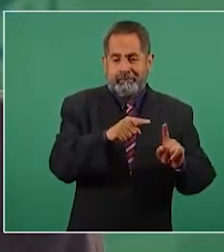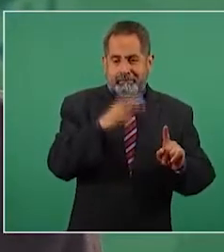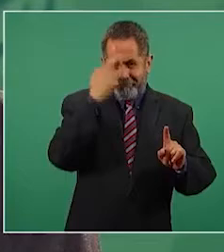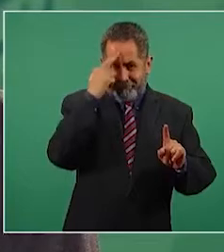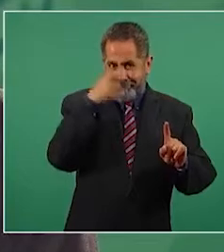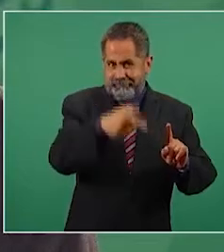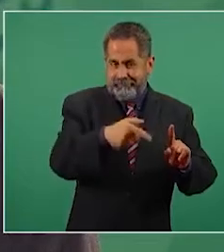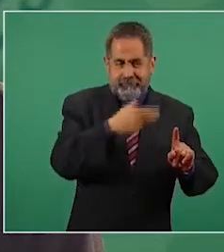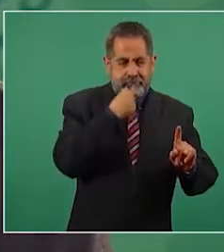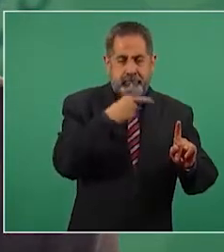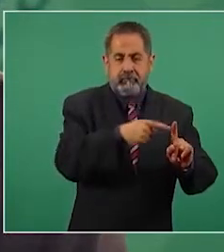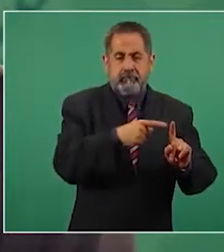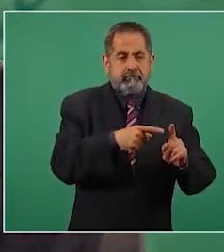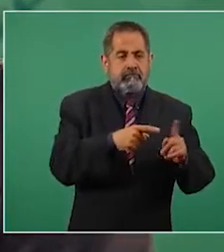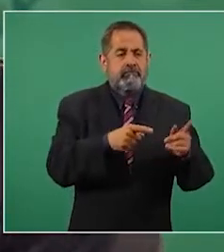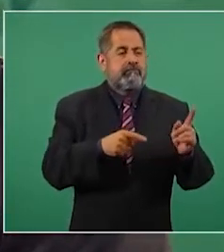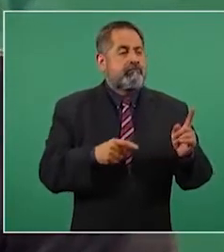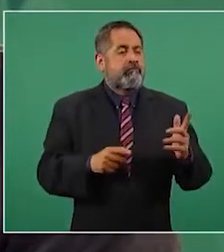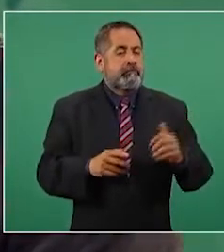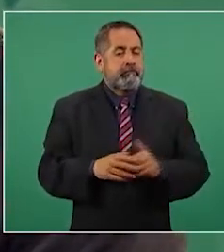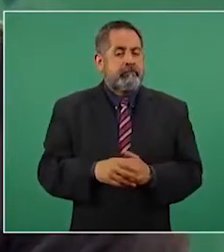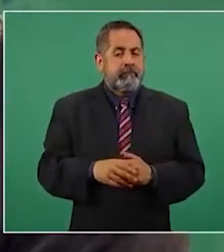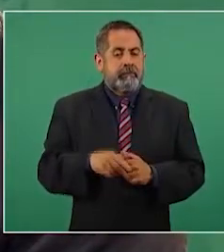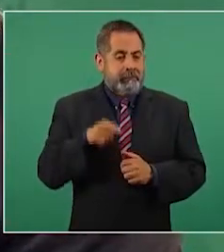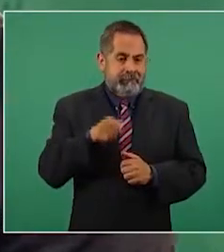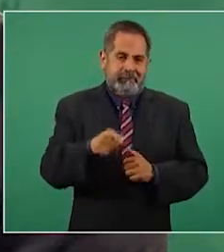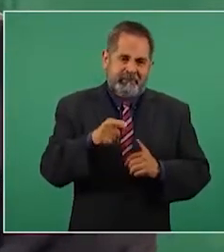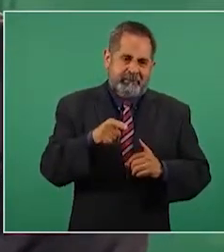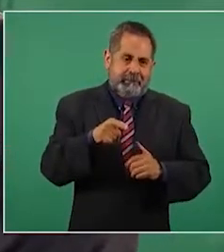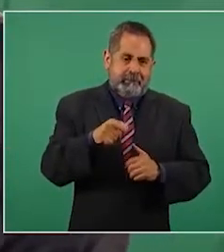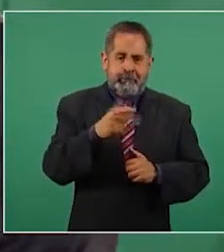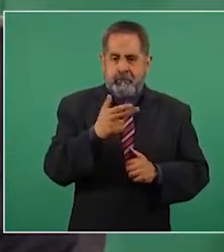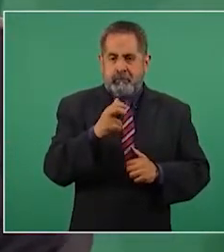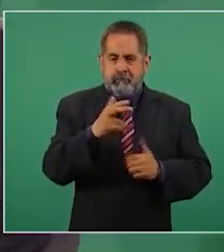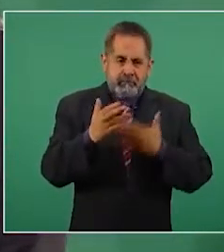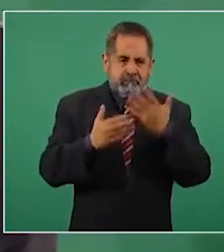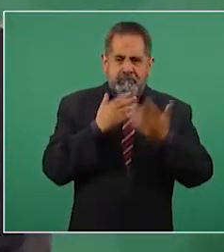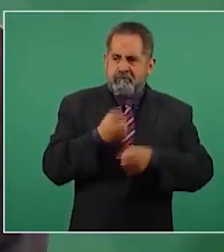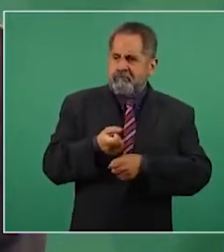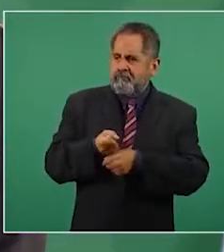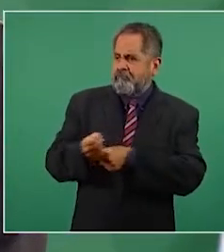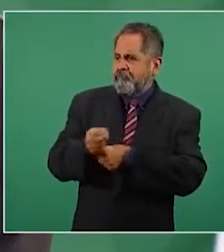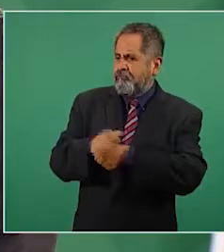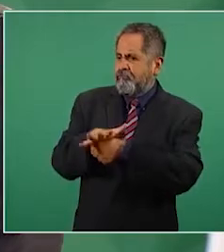había formado reprimiendo